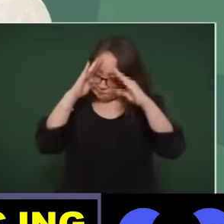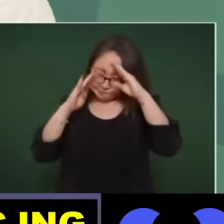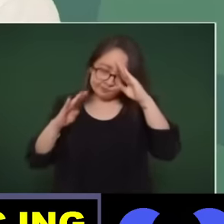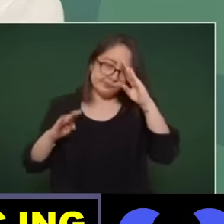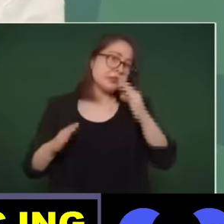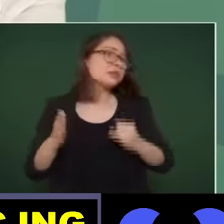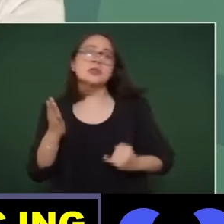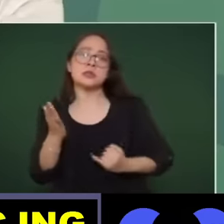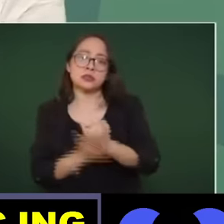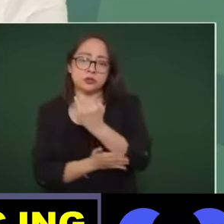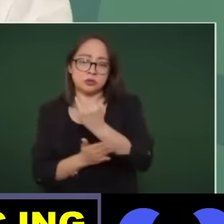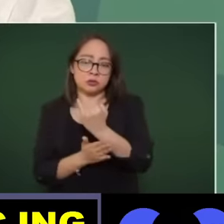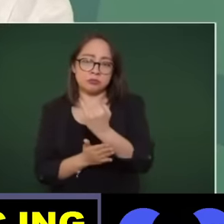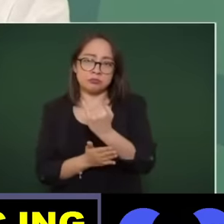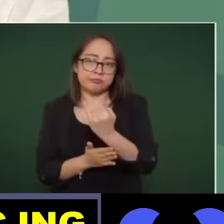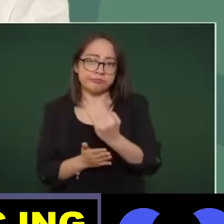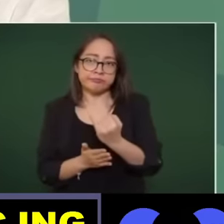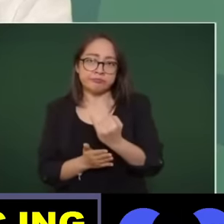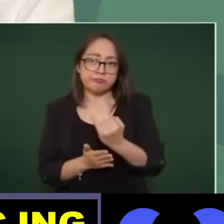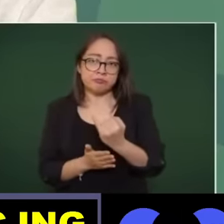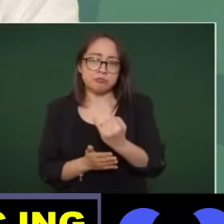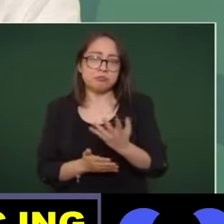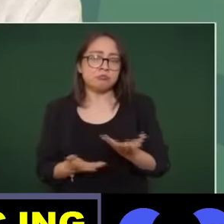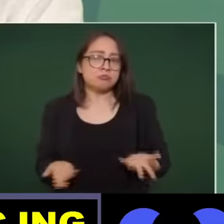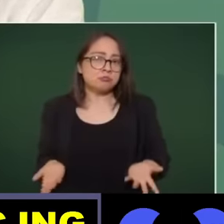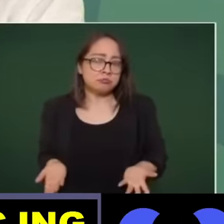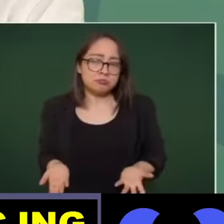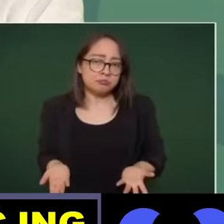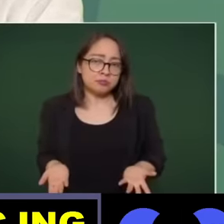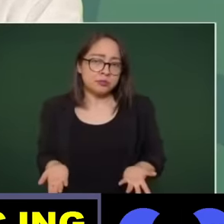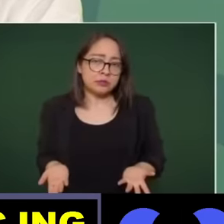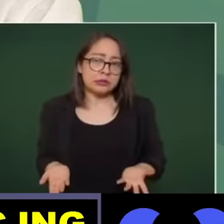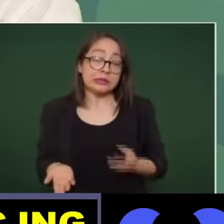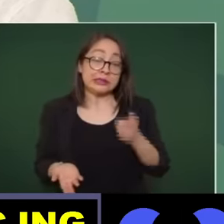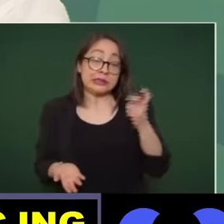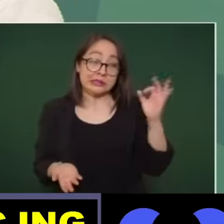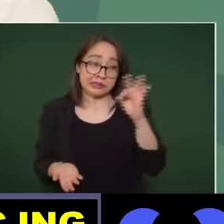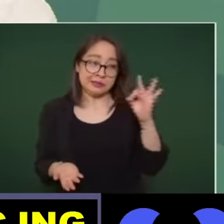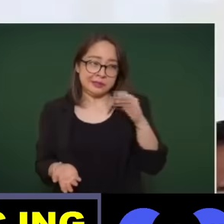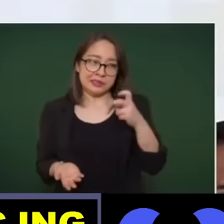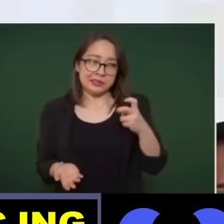esa pudo haber sido una decisión difícil